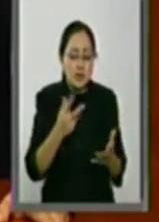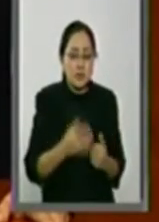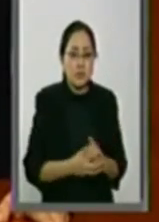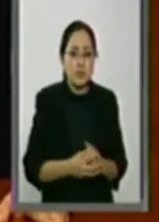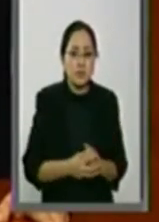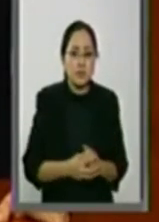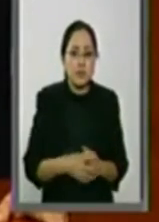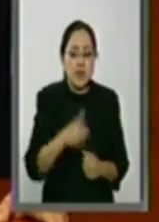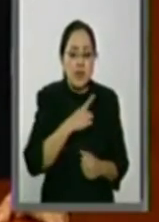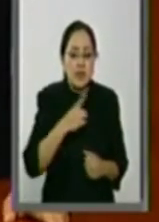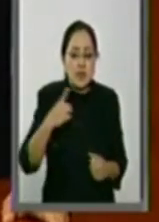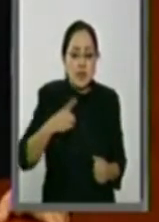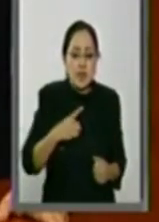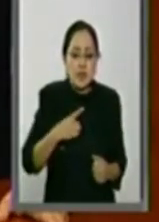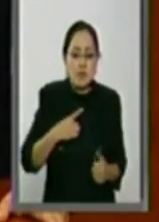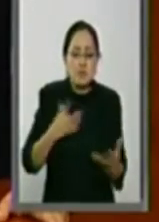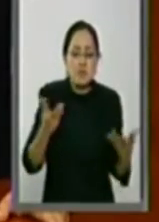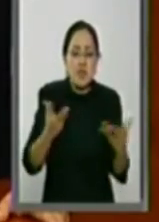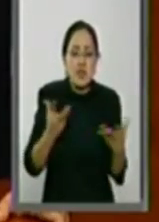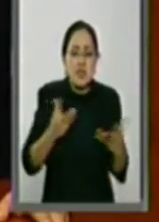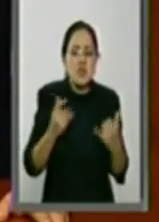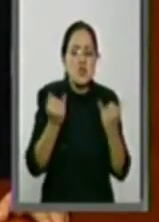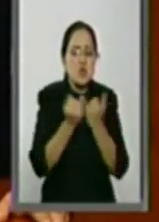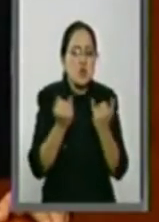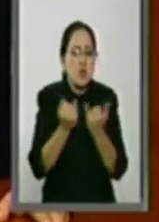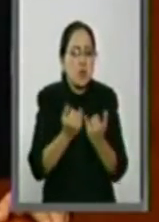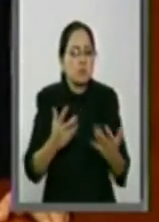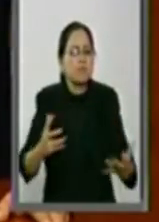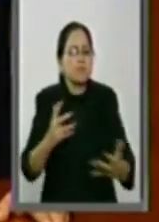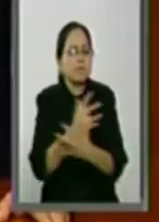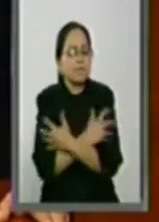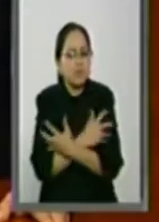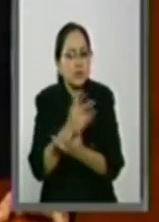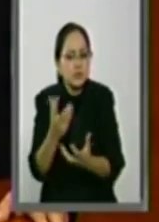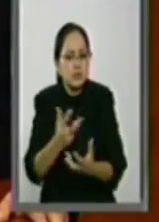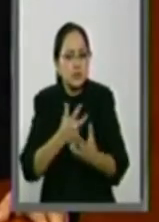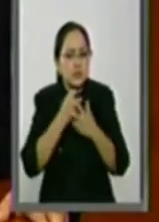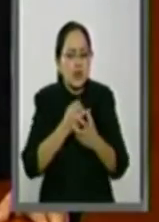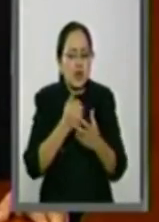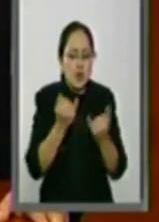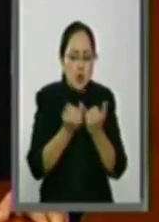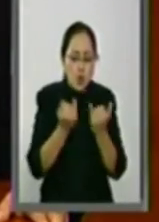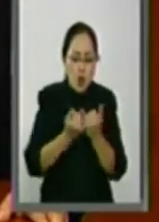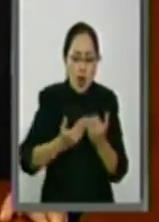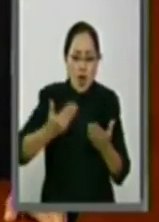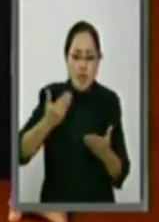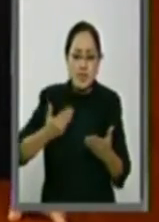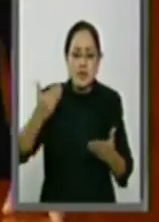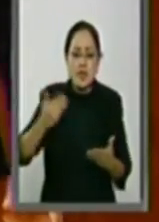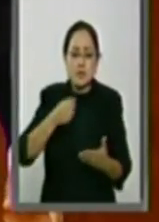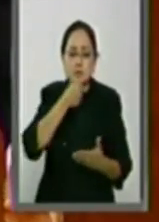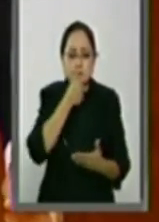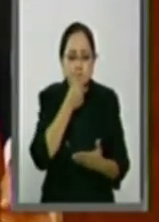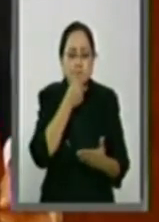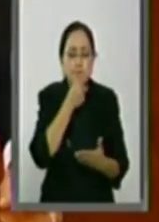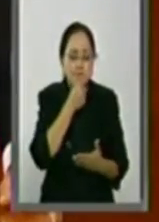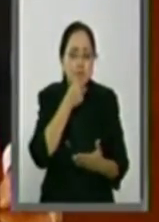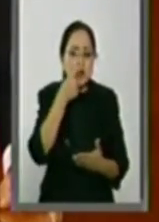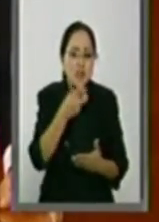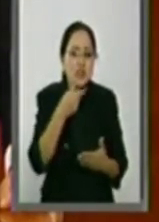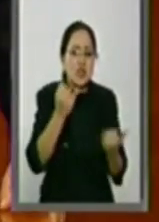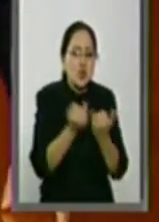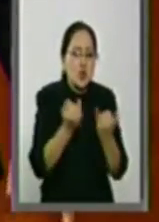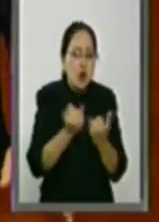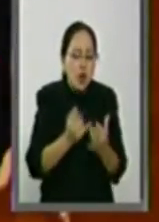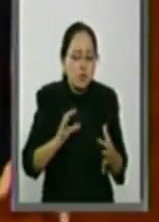debemos de acariciarla, de abrazarla, como todos los que me han antecedido en el uso de la palabra, inclusive